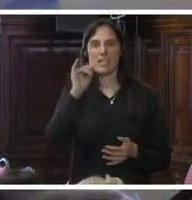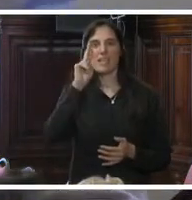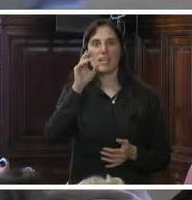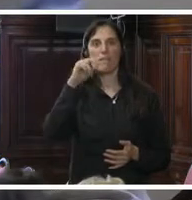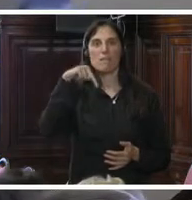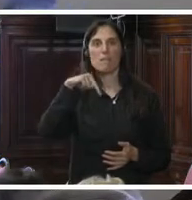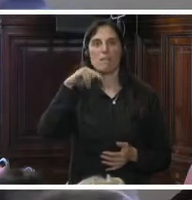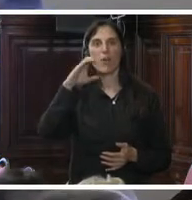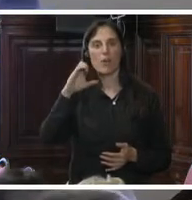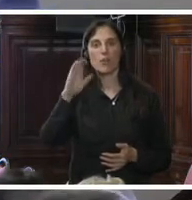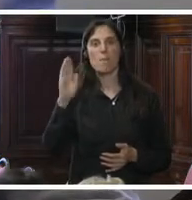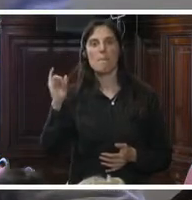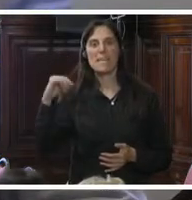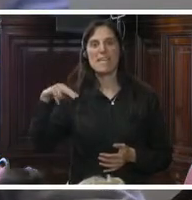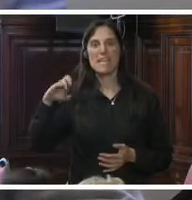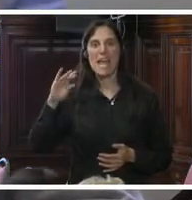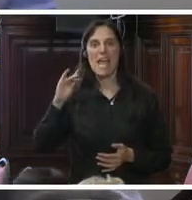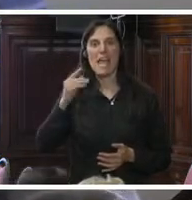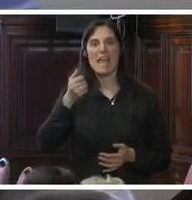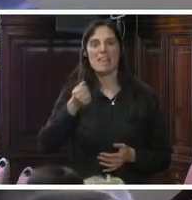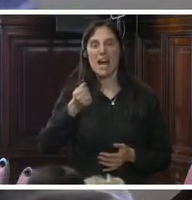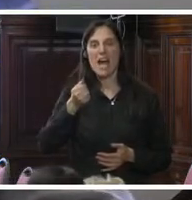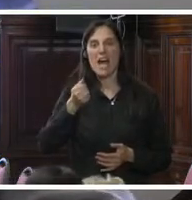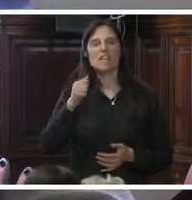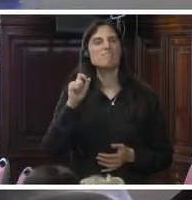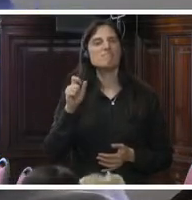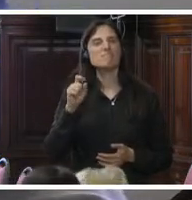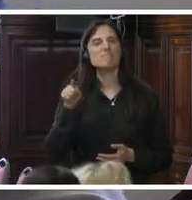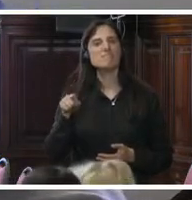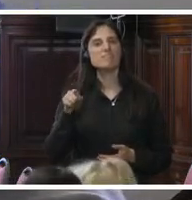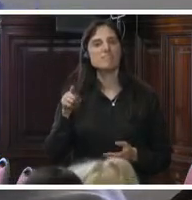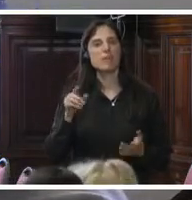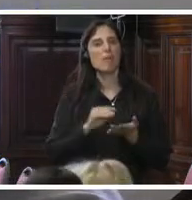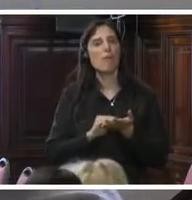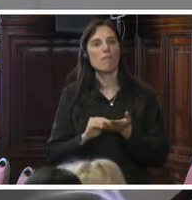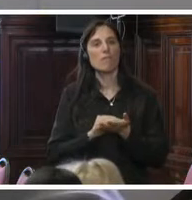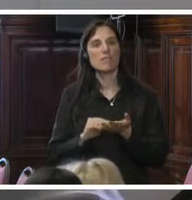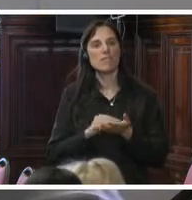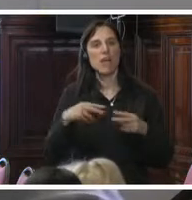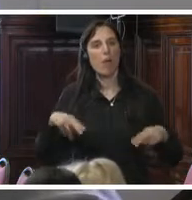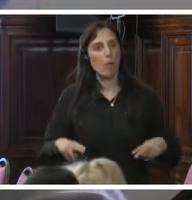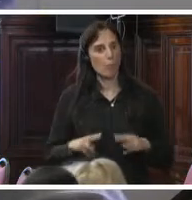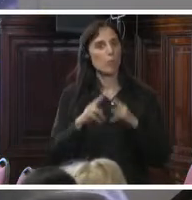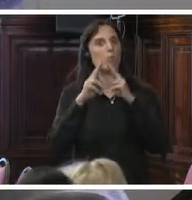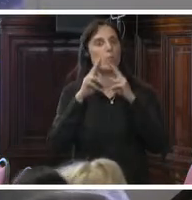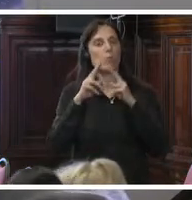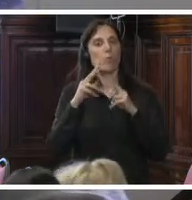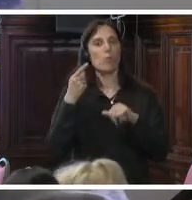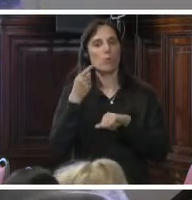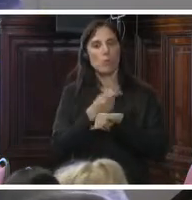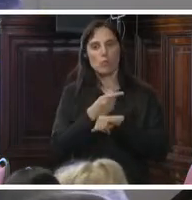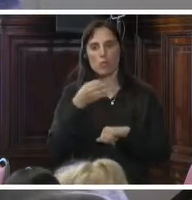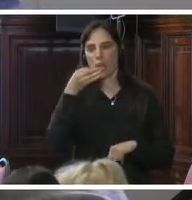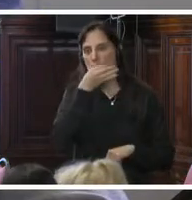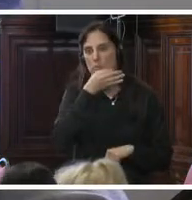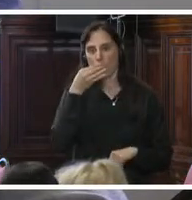Pineda, que proviene de la Oficina de las Naciones Unidas contra la Droga y